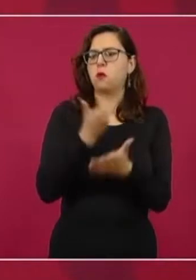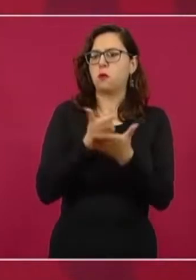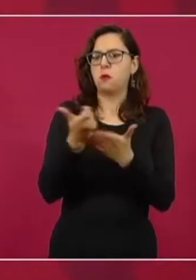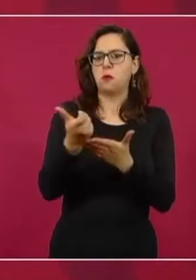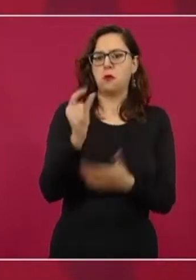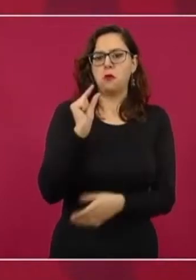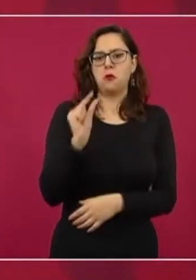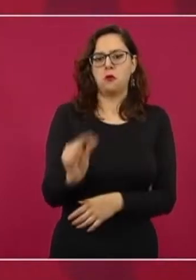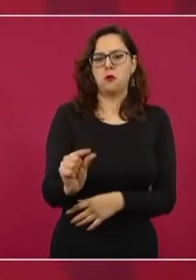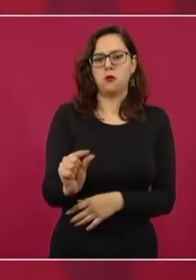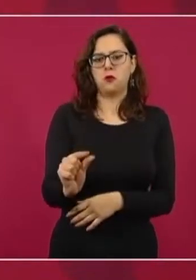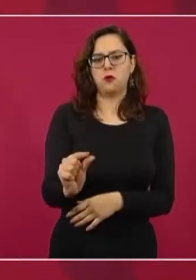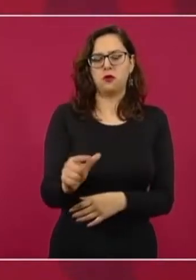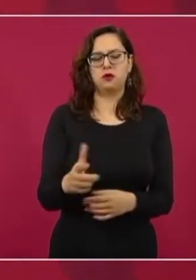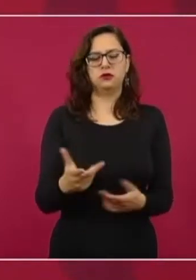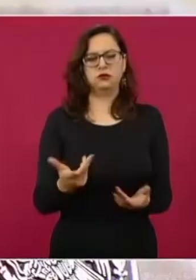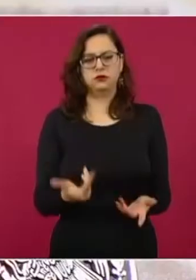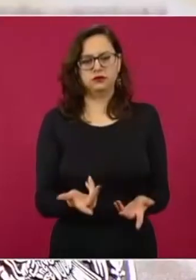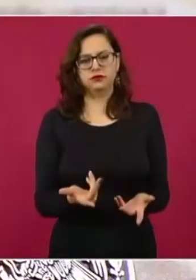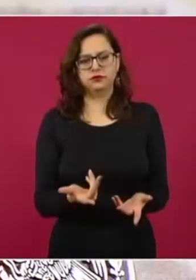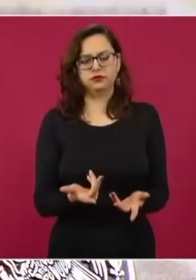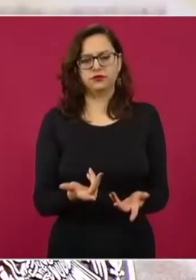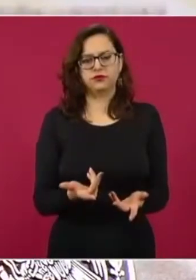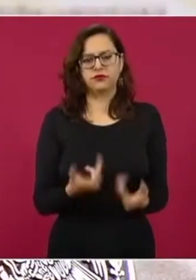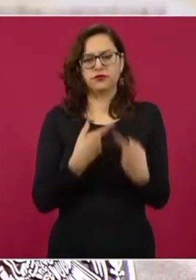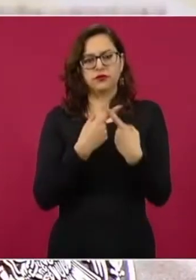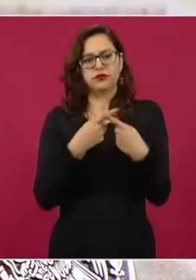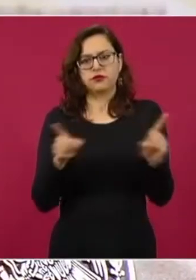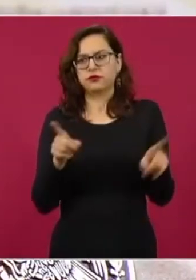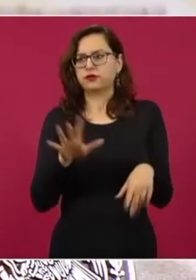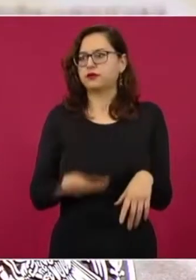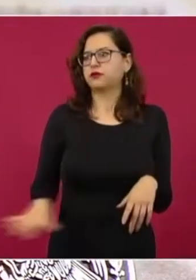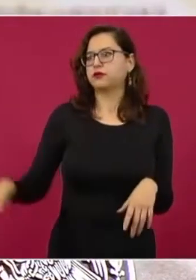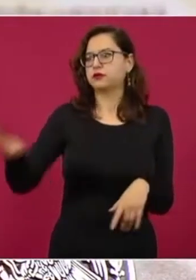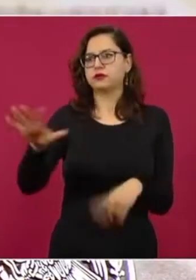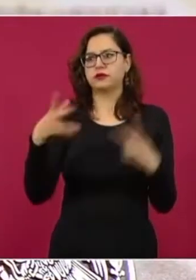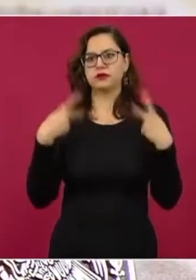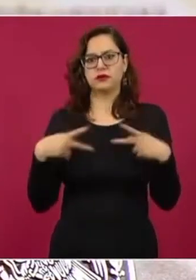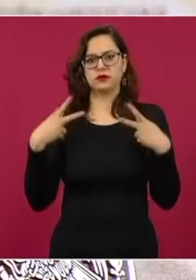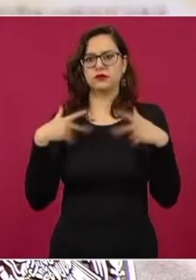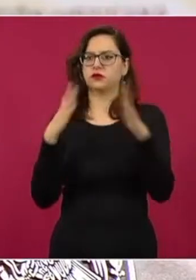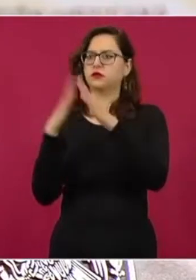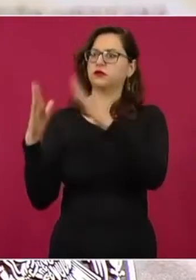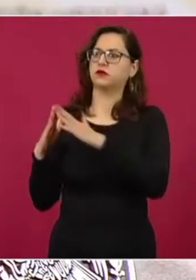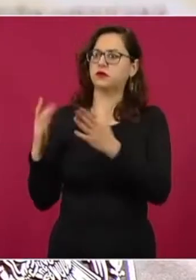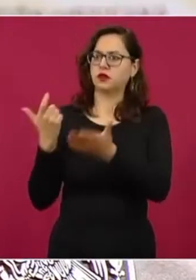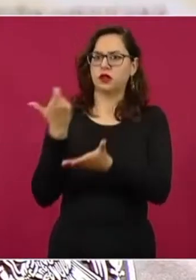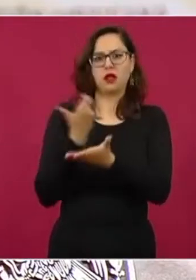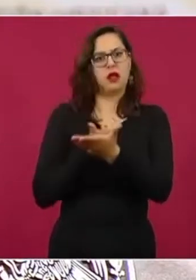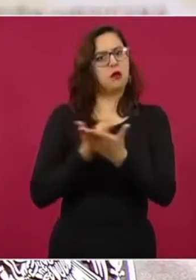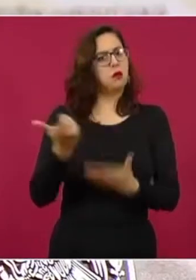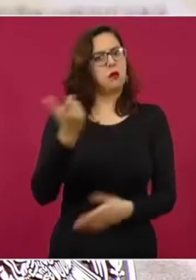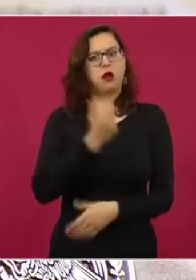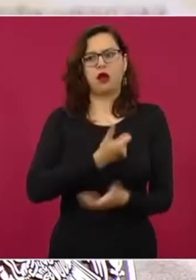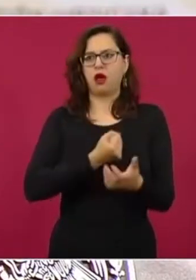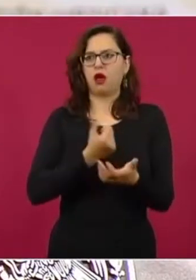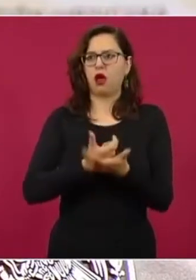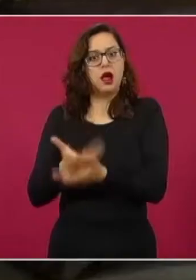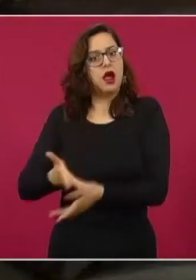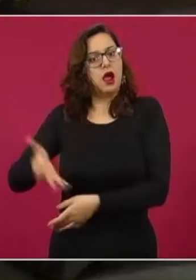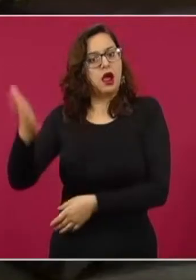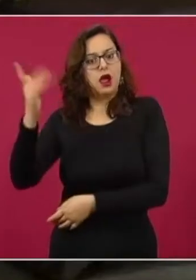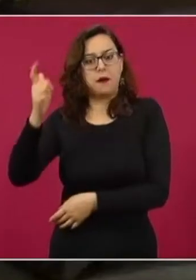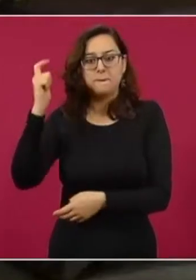que los hogares, que las familias,